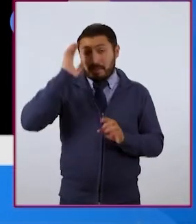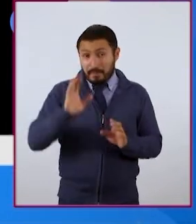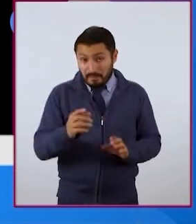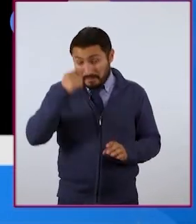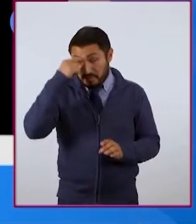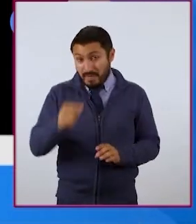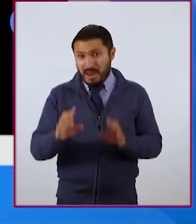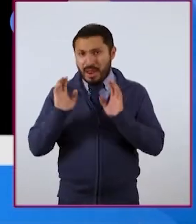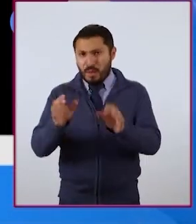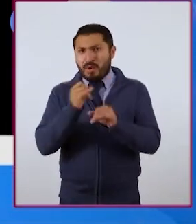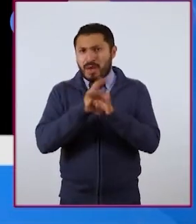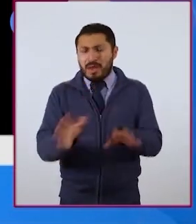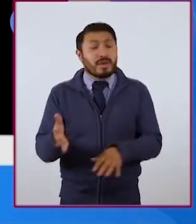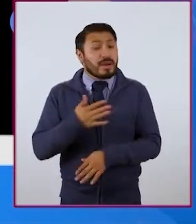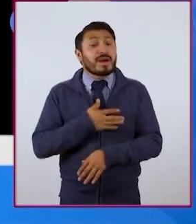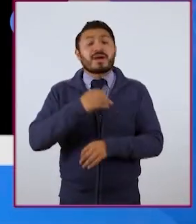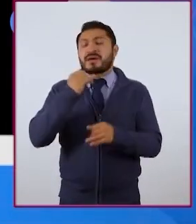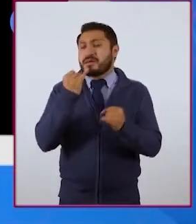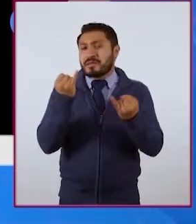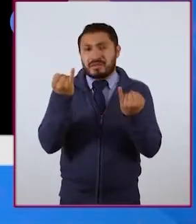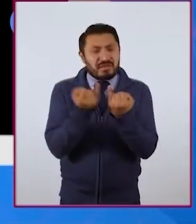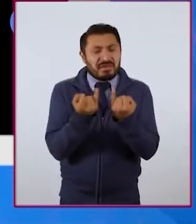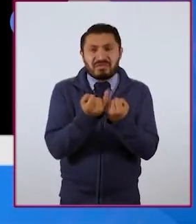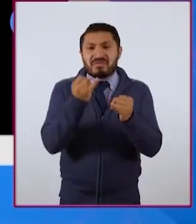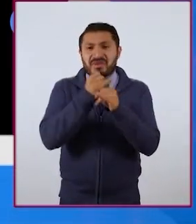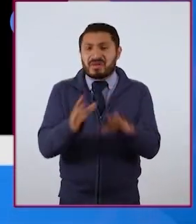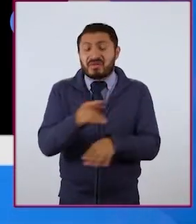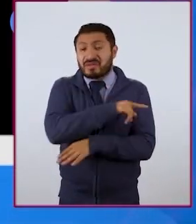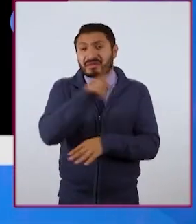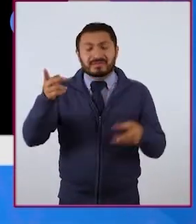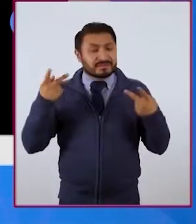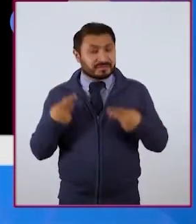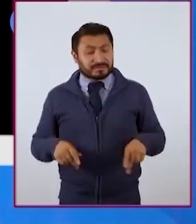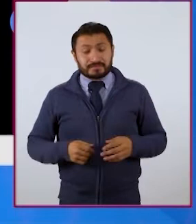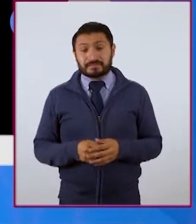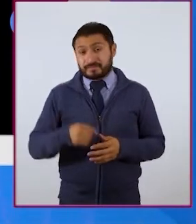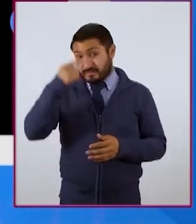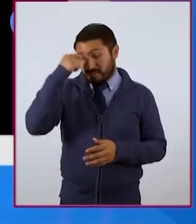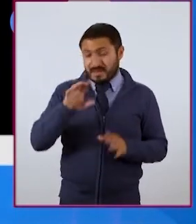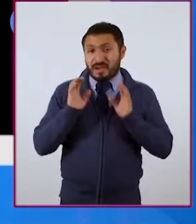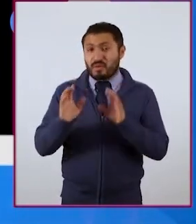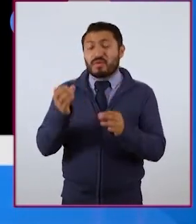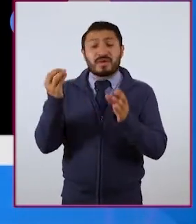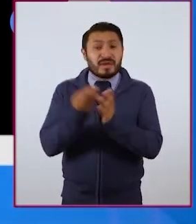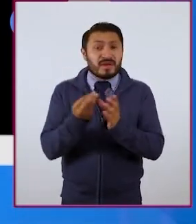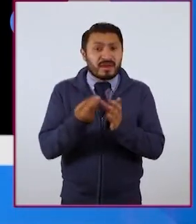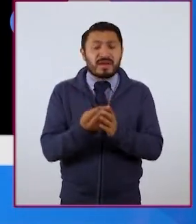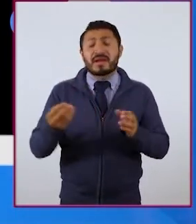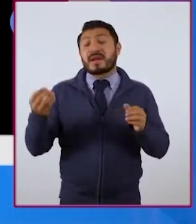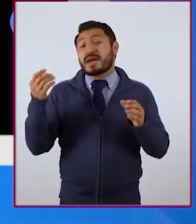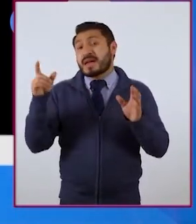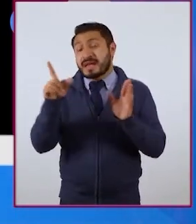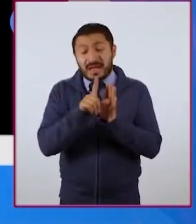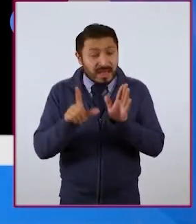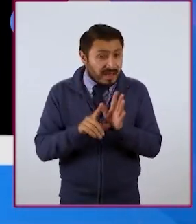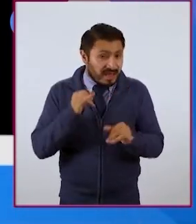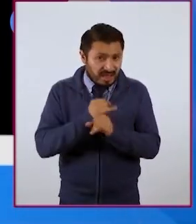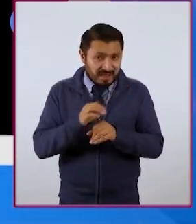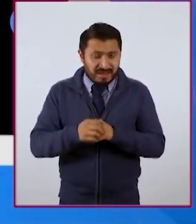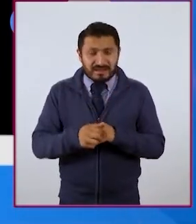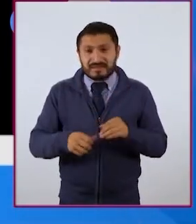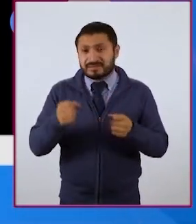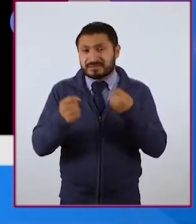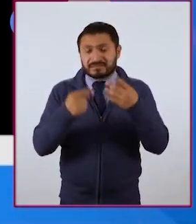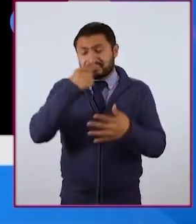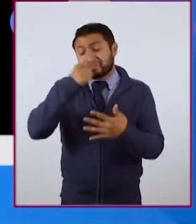información como la información de las demás personas. Para poder cuidar nuestra intimidad y nuestra privacidad digital, algunos